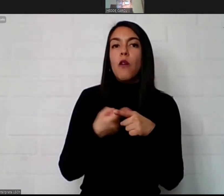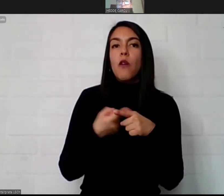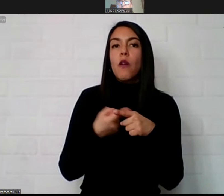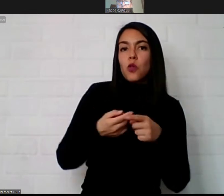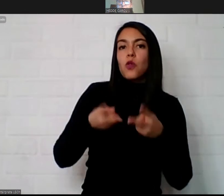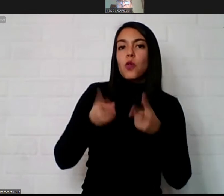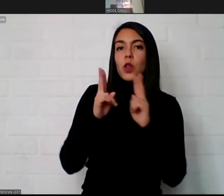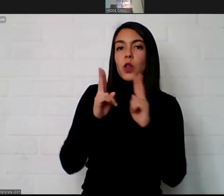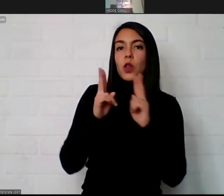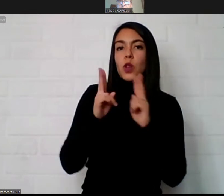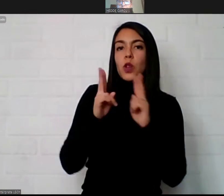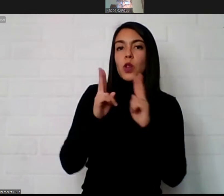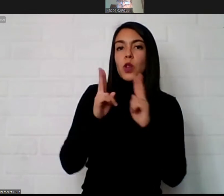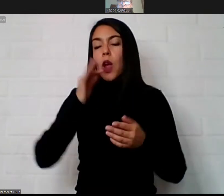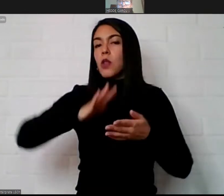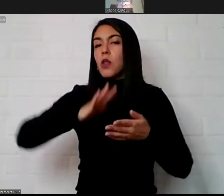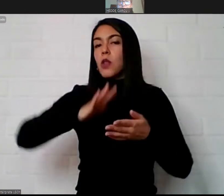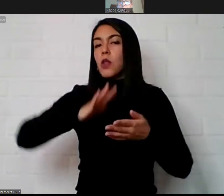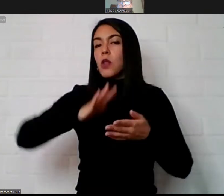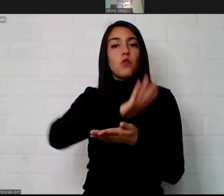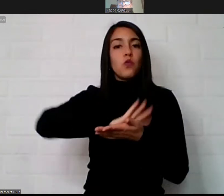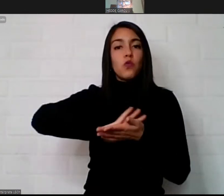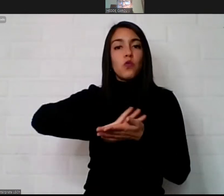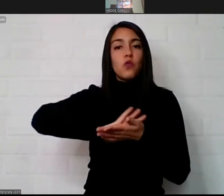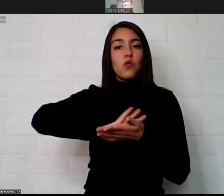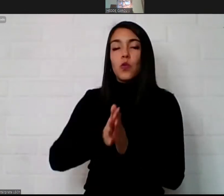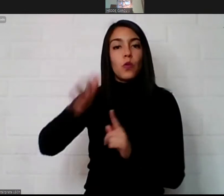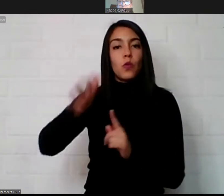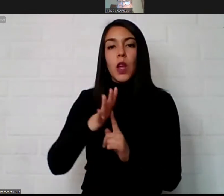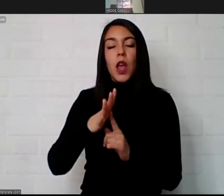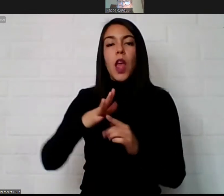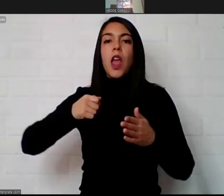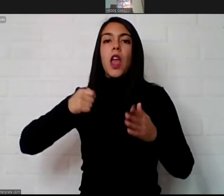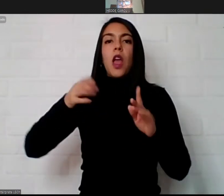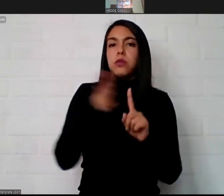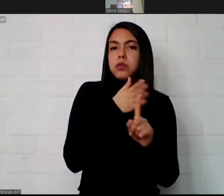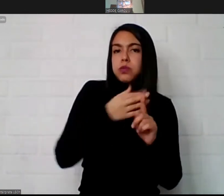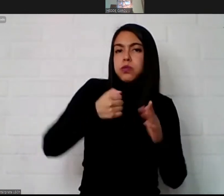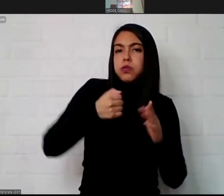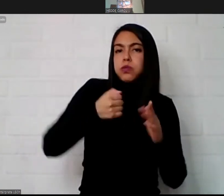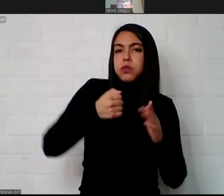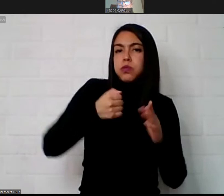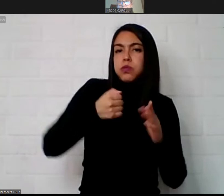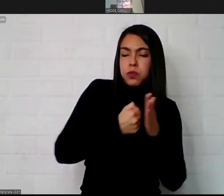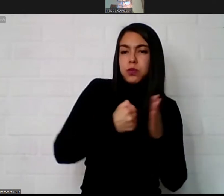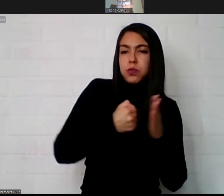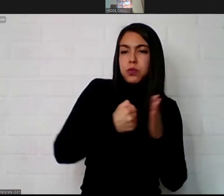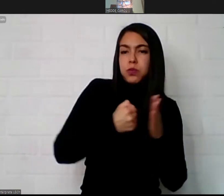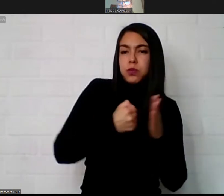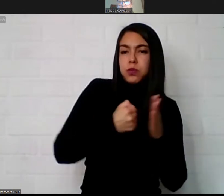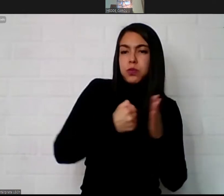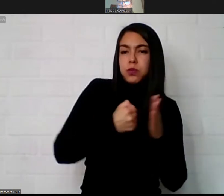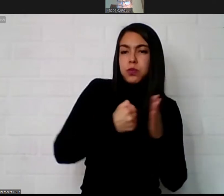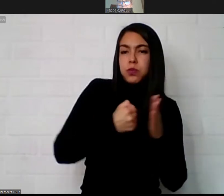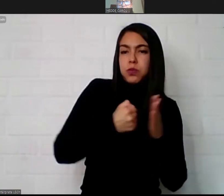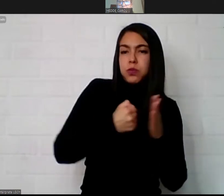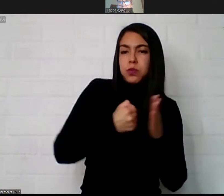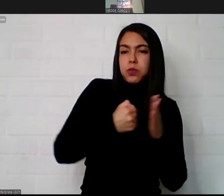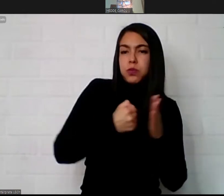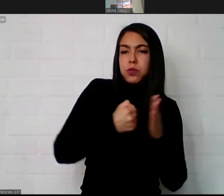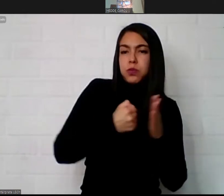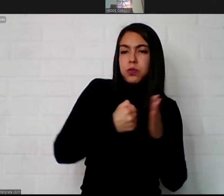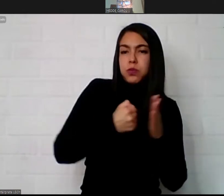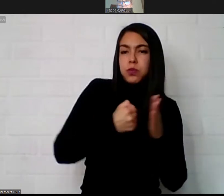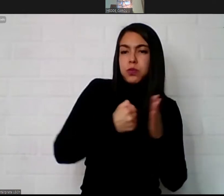no solamente para temas de tortura temas de de agresión de homicidio frustrado sino que todos